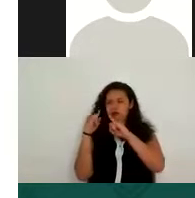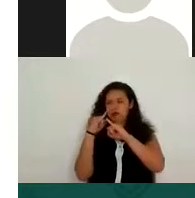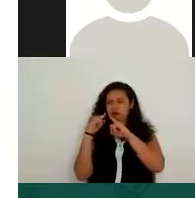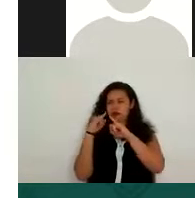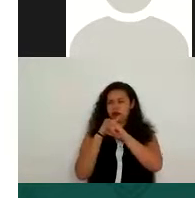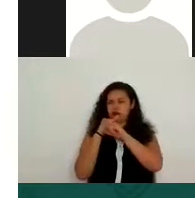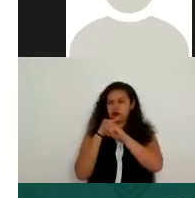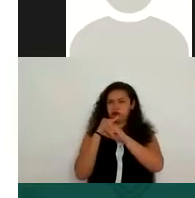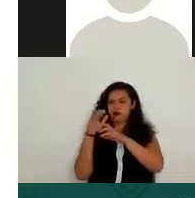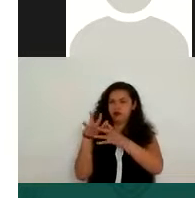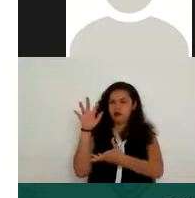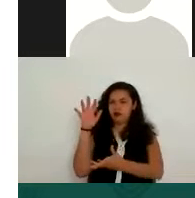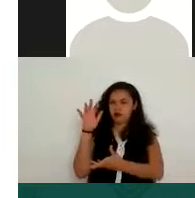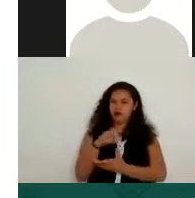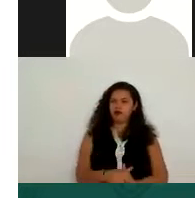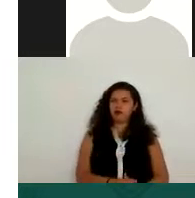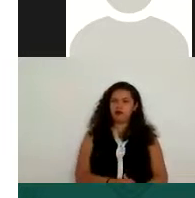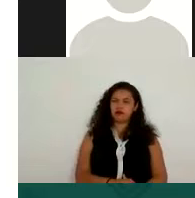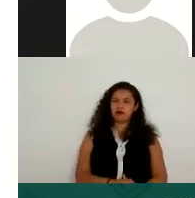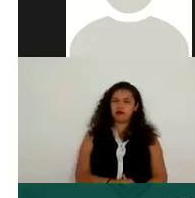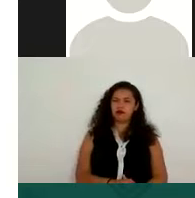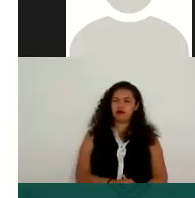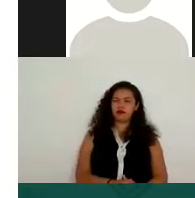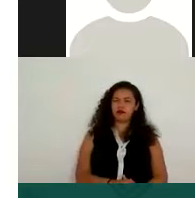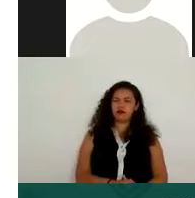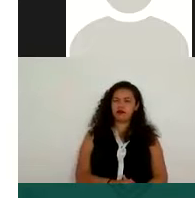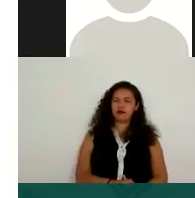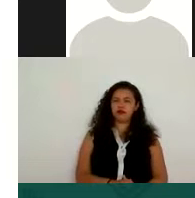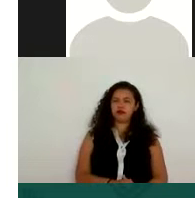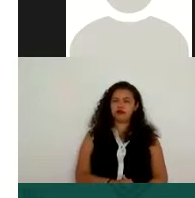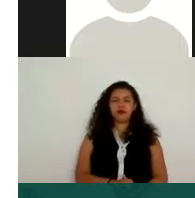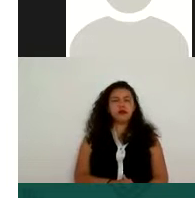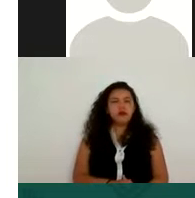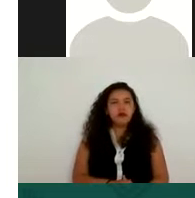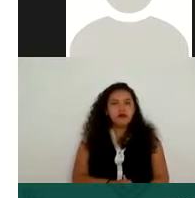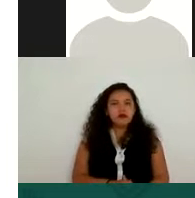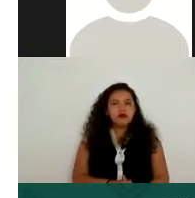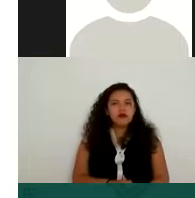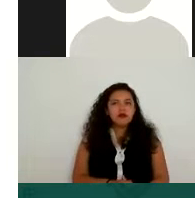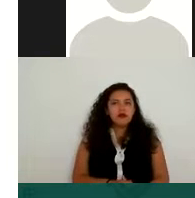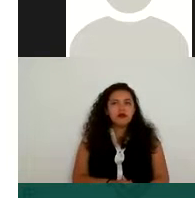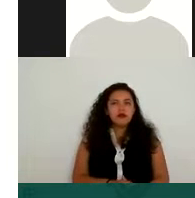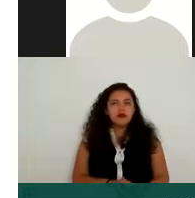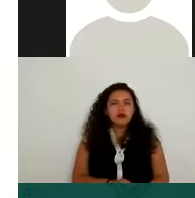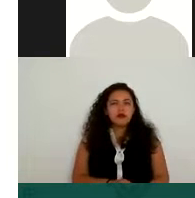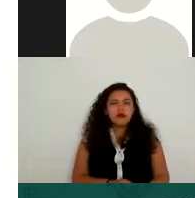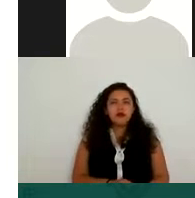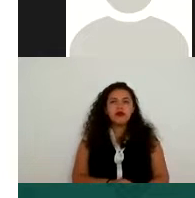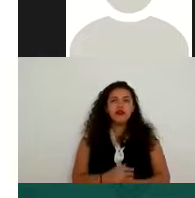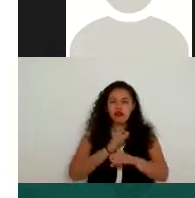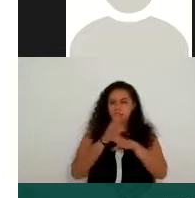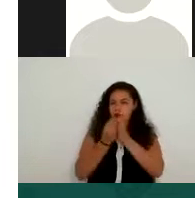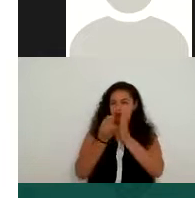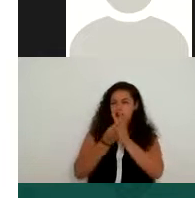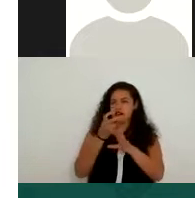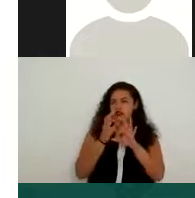necesita que hay un proceso que se llama como inventario de datos personales. Es muy importante que ustedes